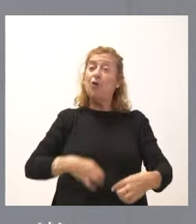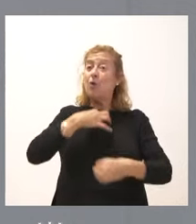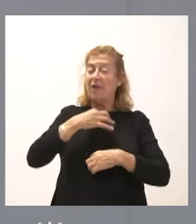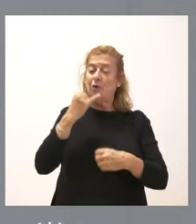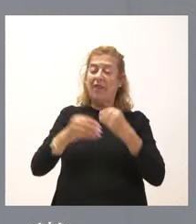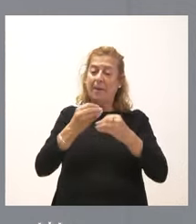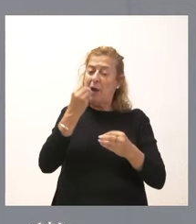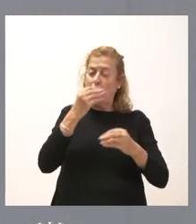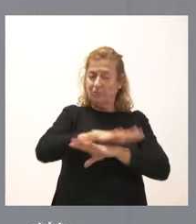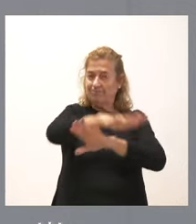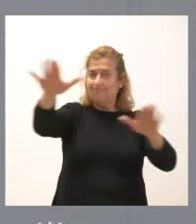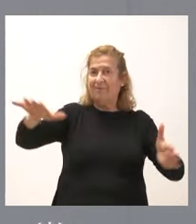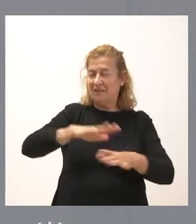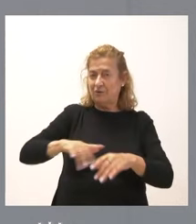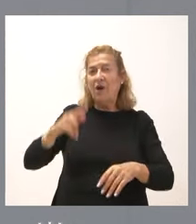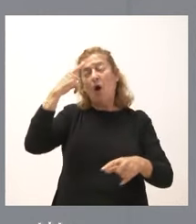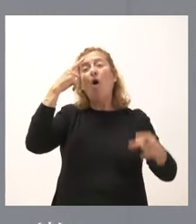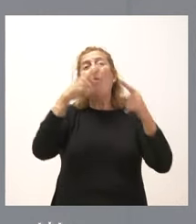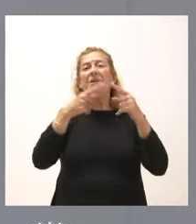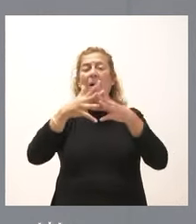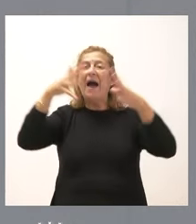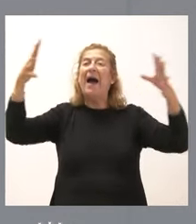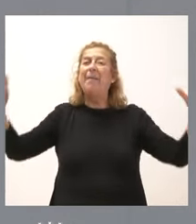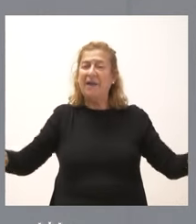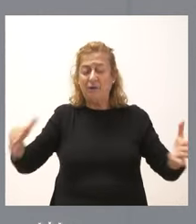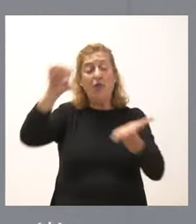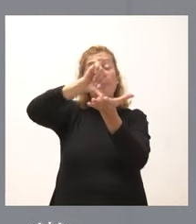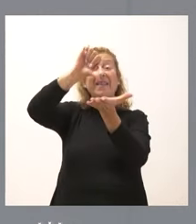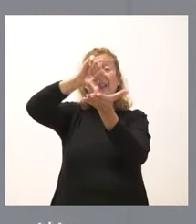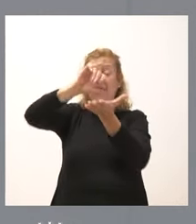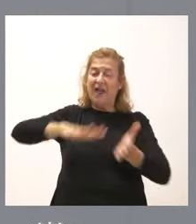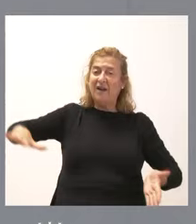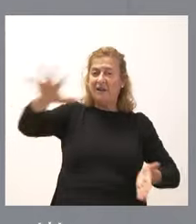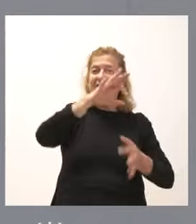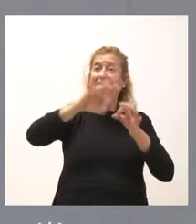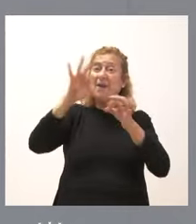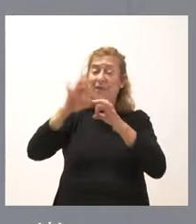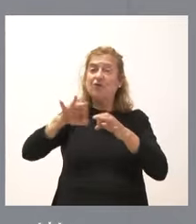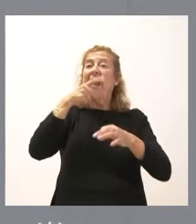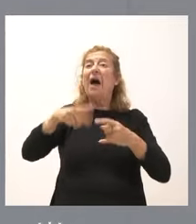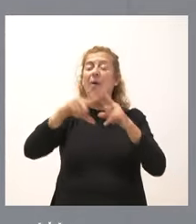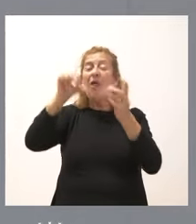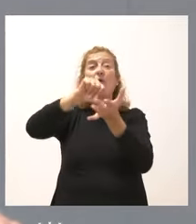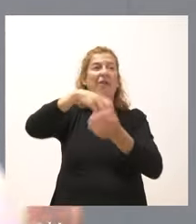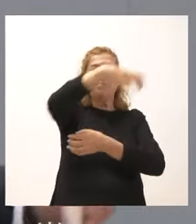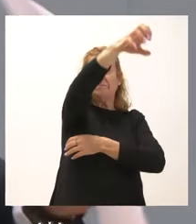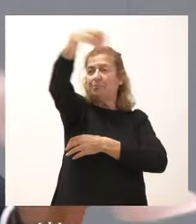instalaciones. Uno de los objetivos de esta ampliación es centralizar los servicios que presta esta institución, que ahora están repartidos por la ciudad.